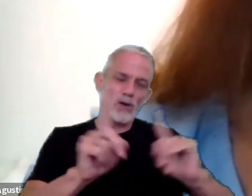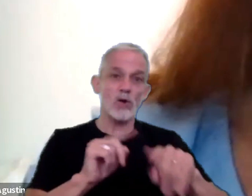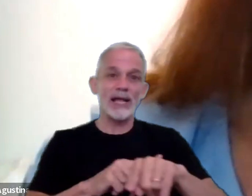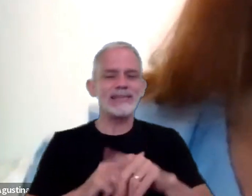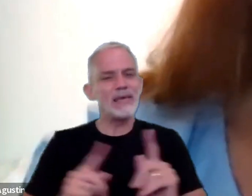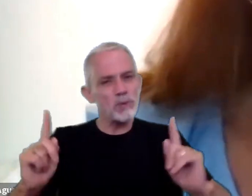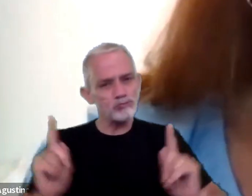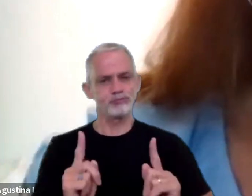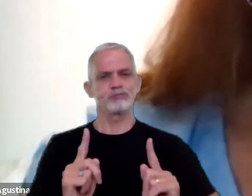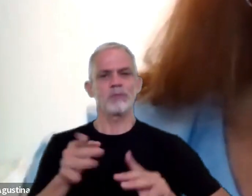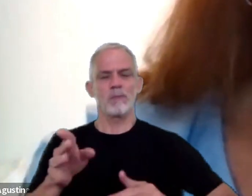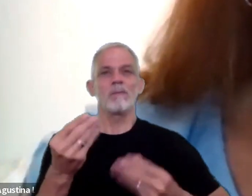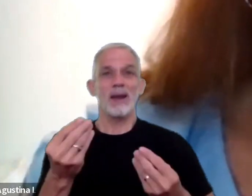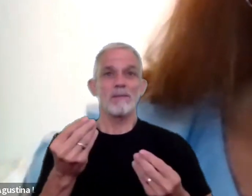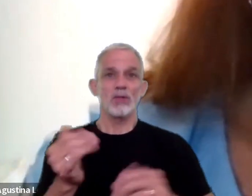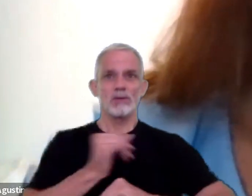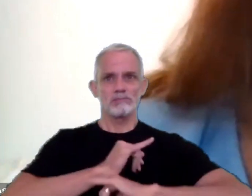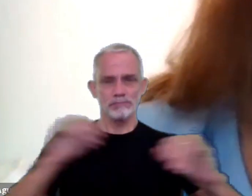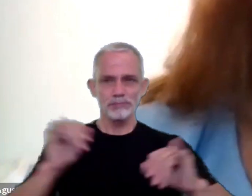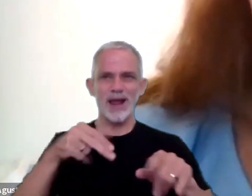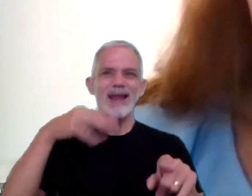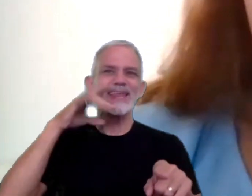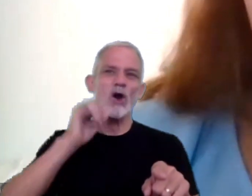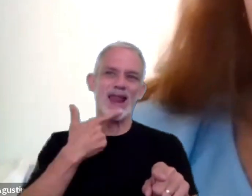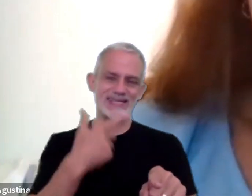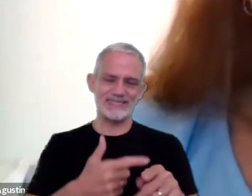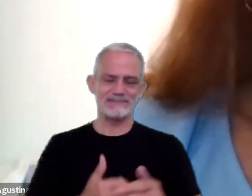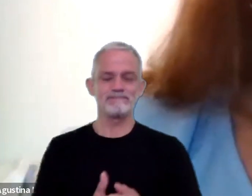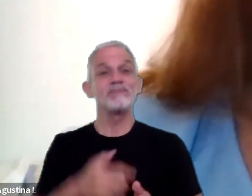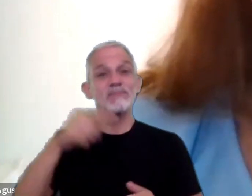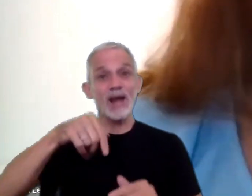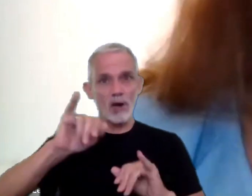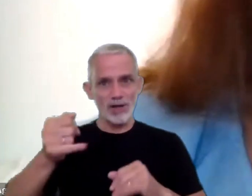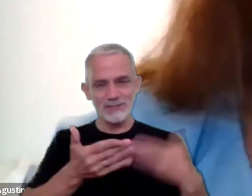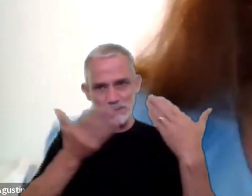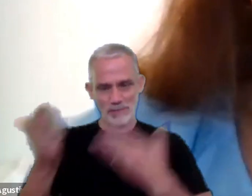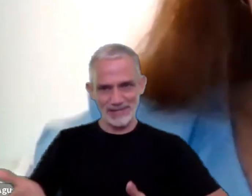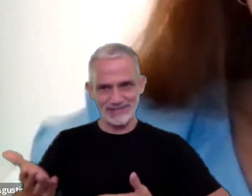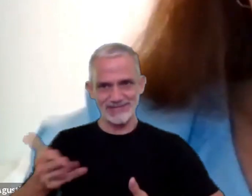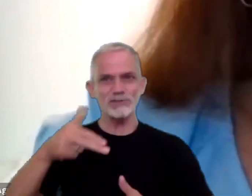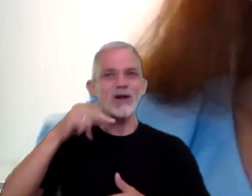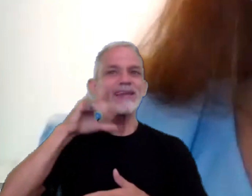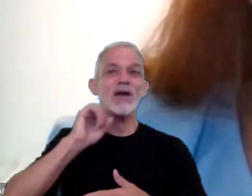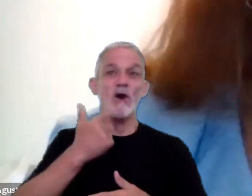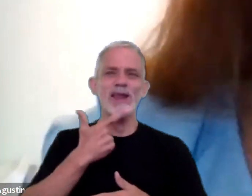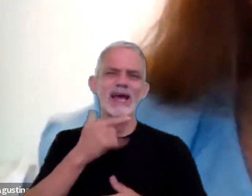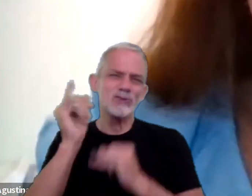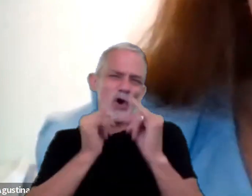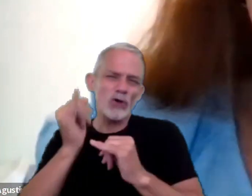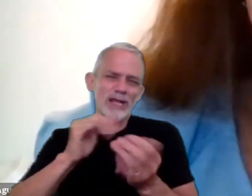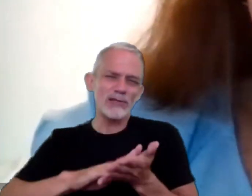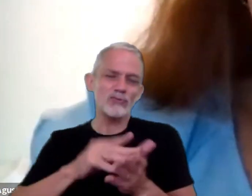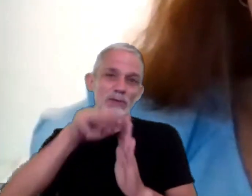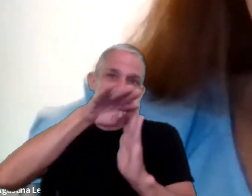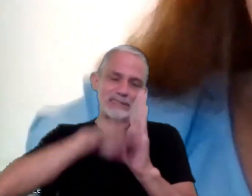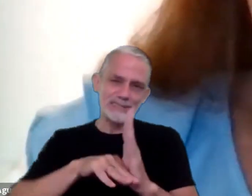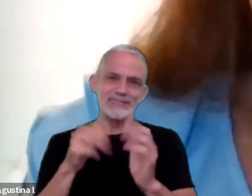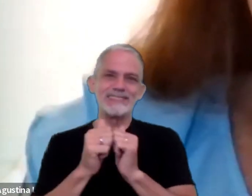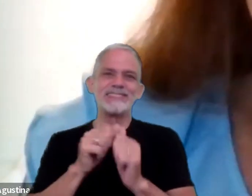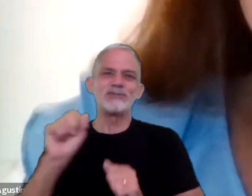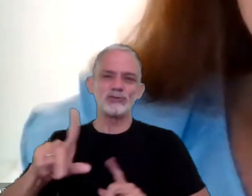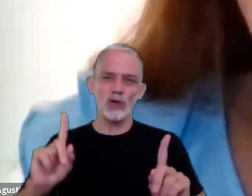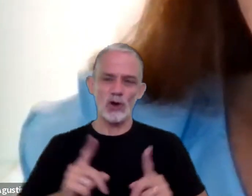prudente como para poder transmitírselas a Nicolás ahora sí quería contarles un poco del currículum de Nicolás